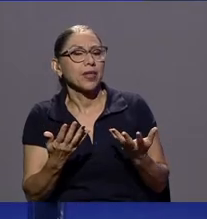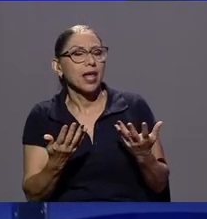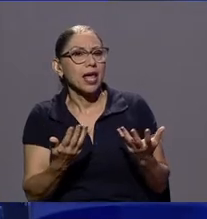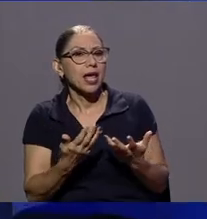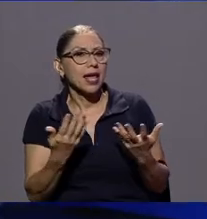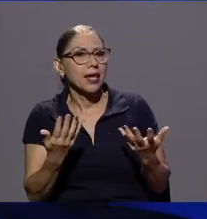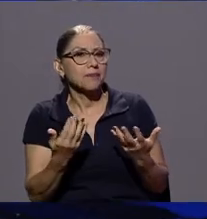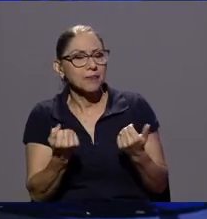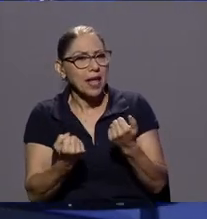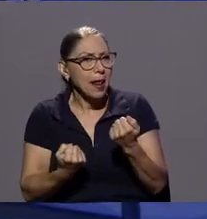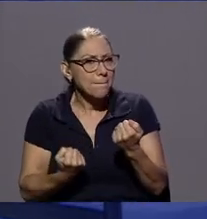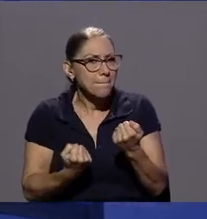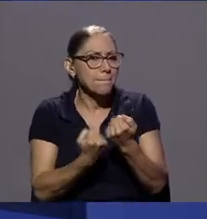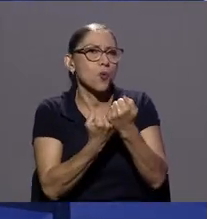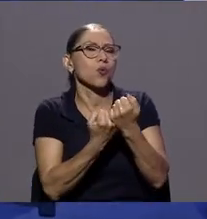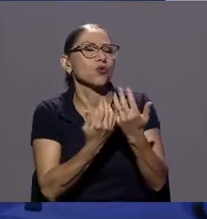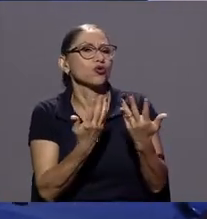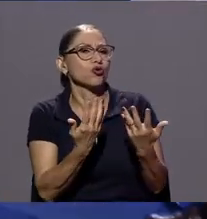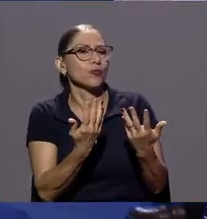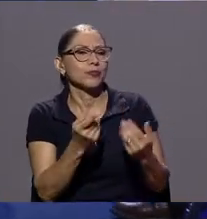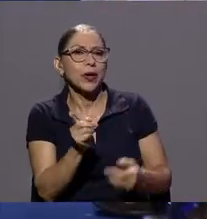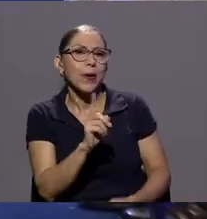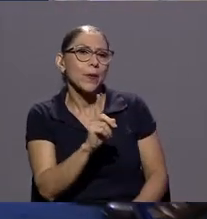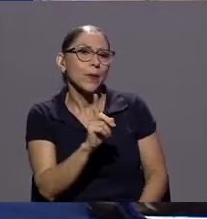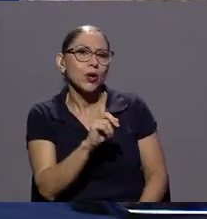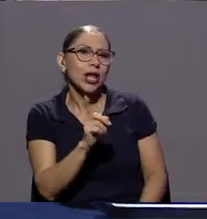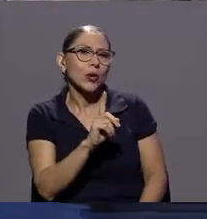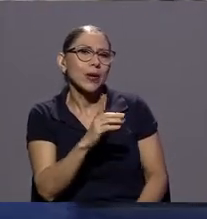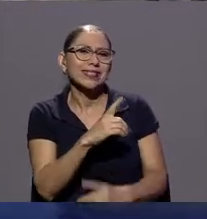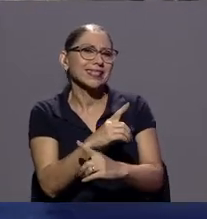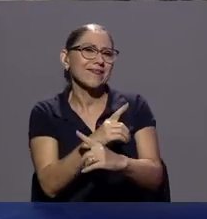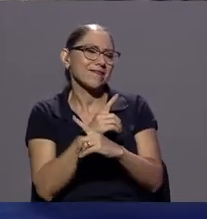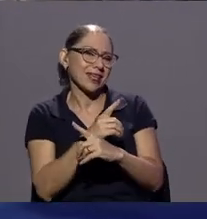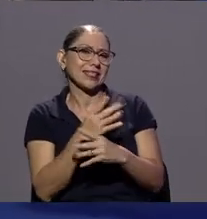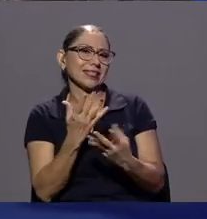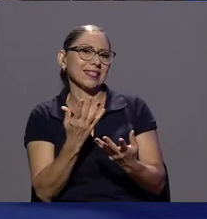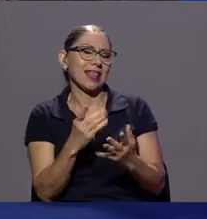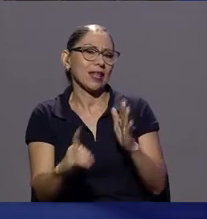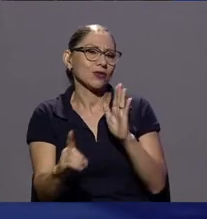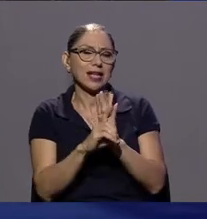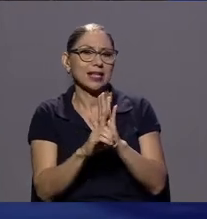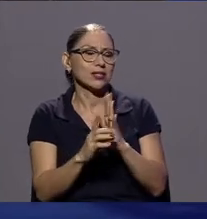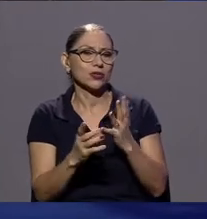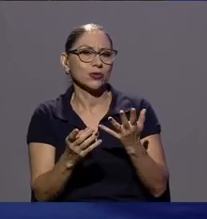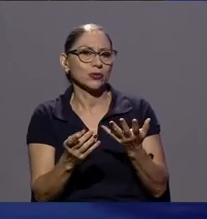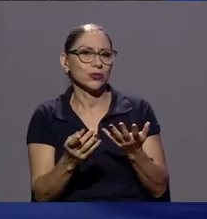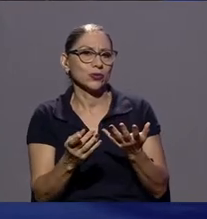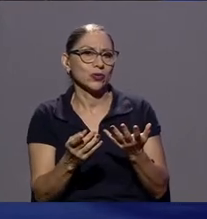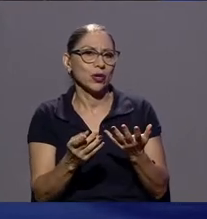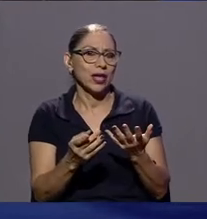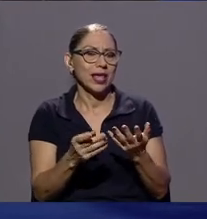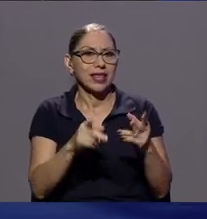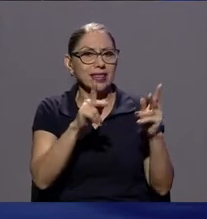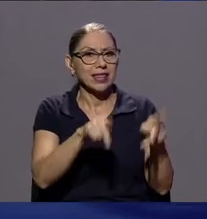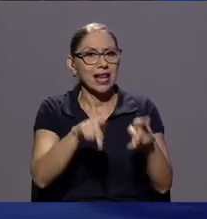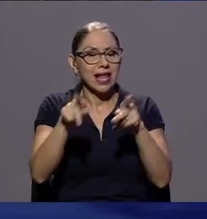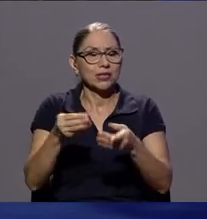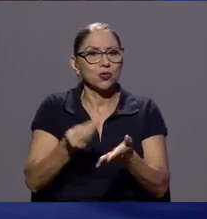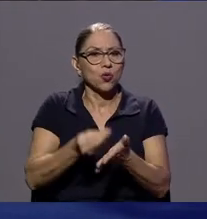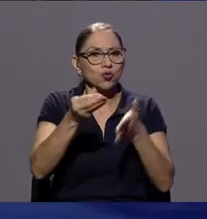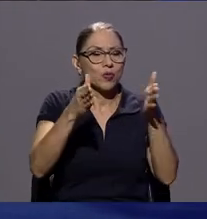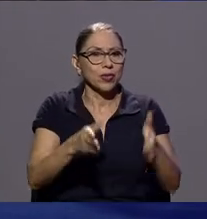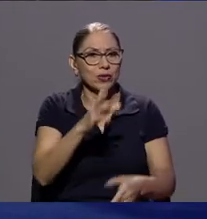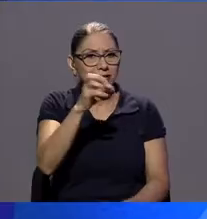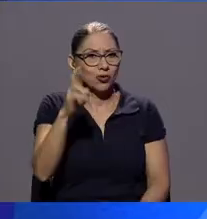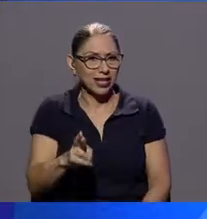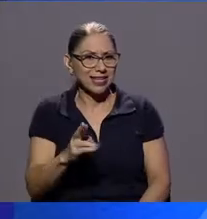apoyo porque no necesariamente defensa de los derechos de los y las consumidoras de